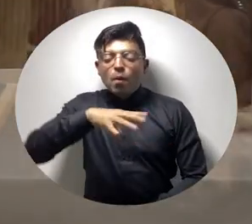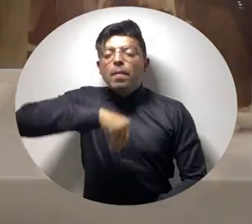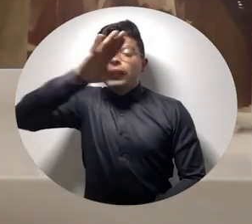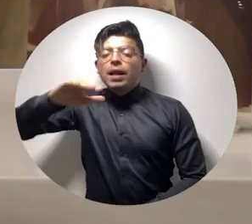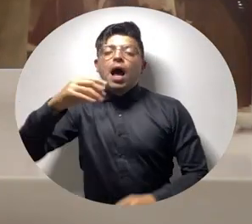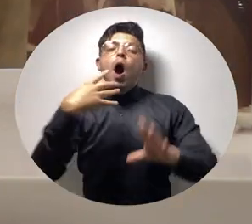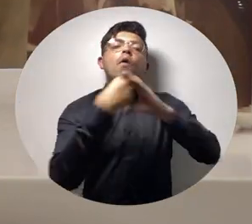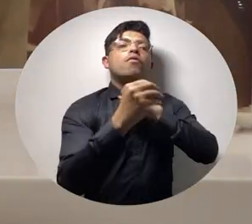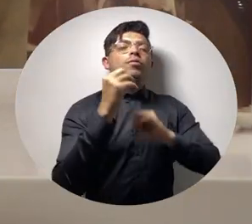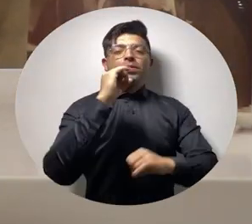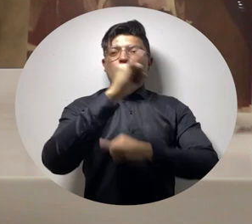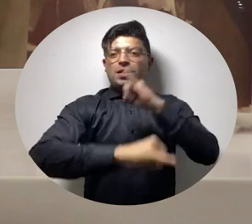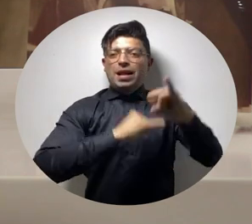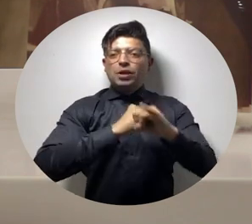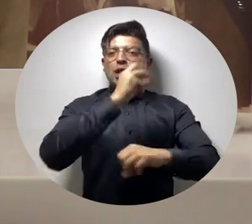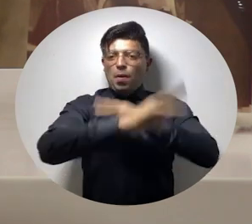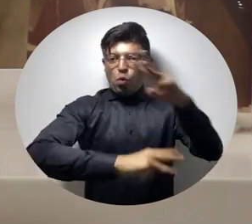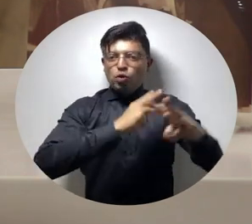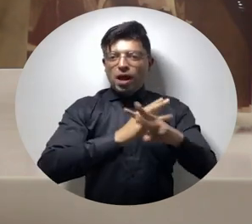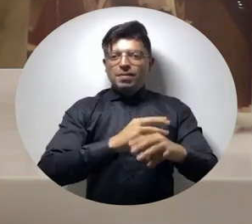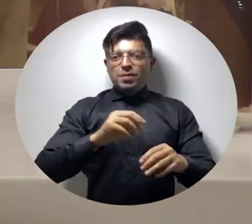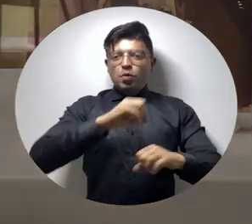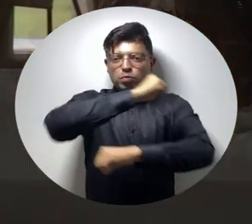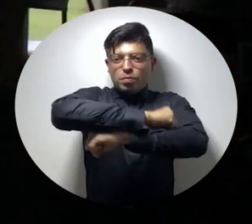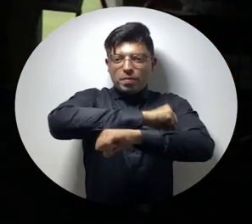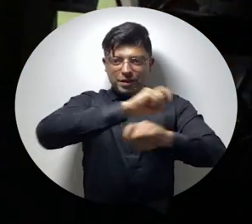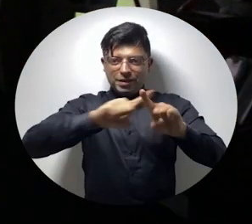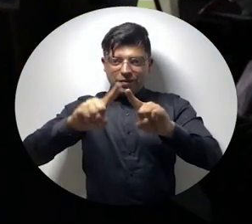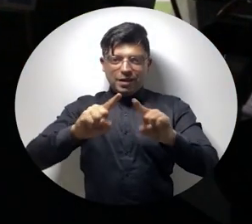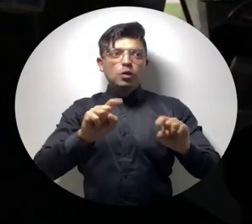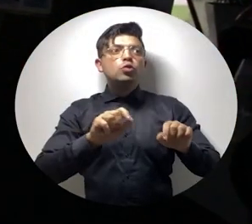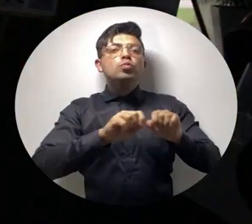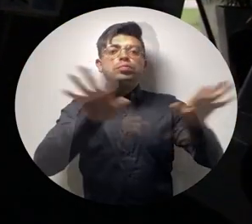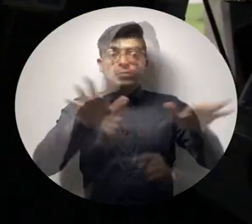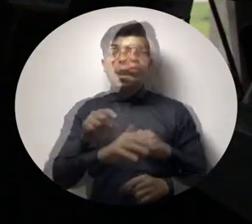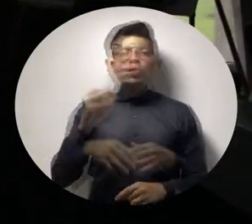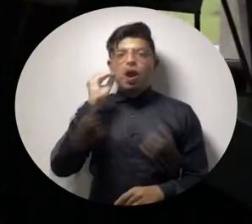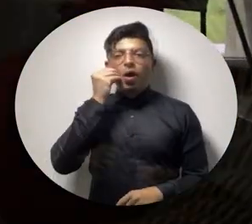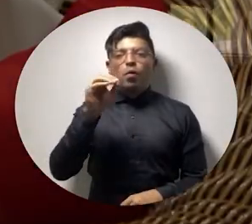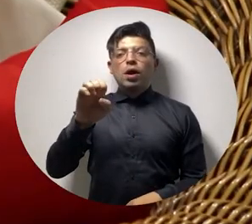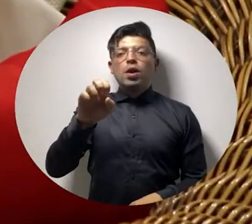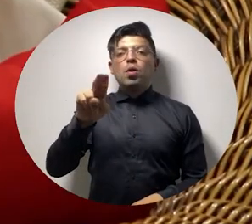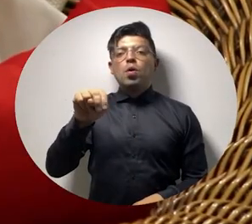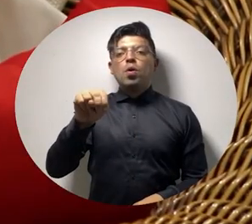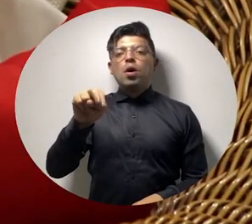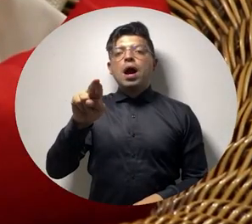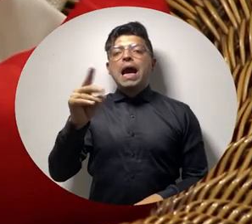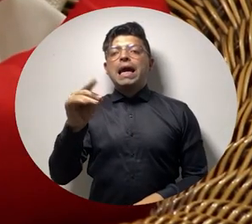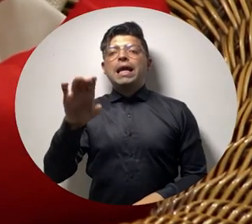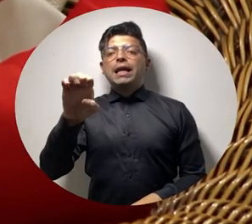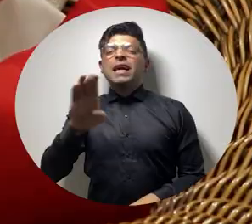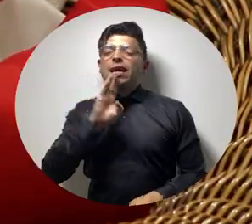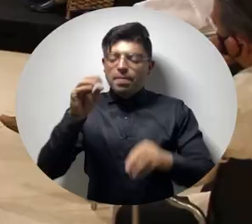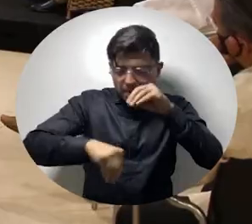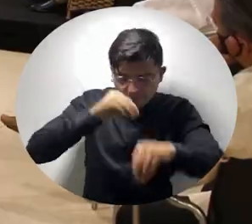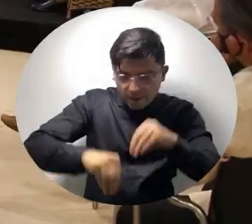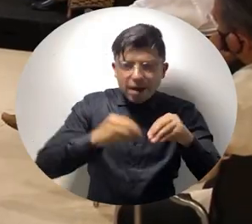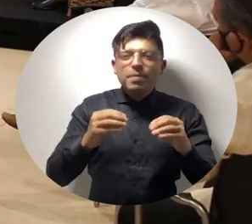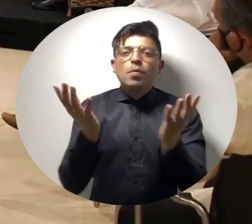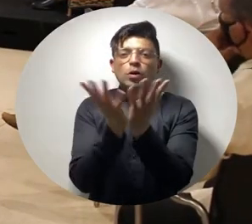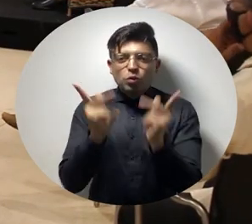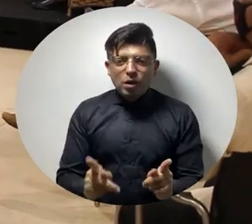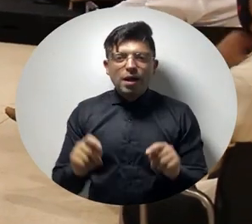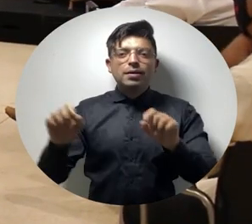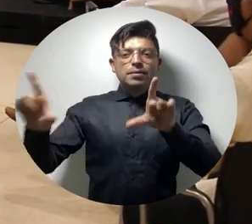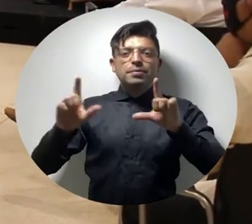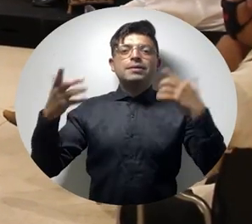Magdalena a la diplomacia mundial y proyectó el documental denominado El discurso del abuelo Enrique que fue inspirado en su obra y realizado por un equipo de